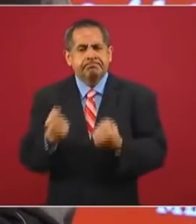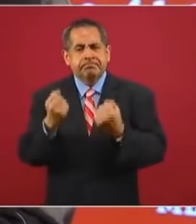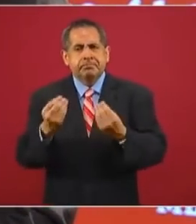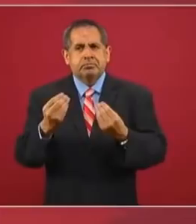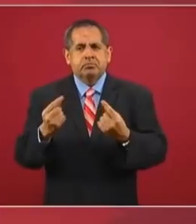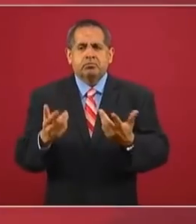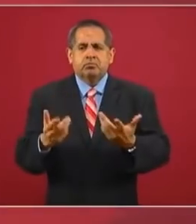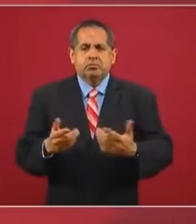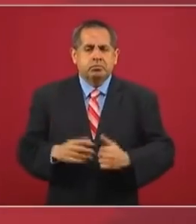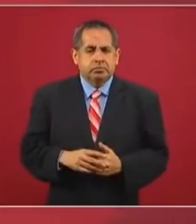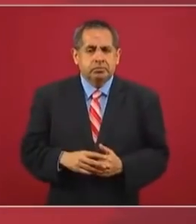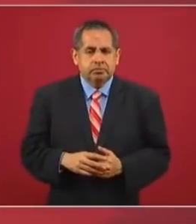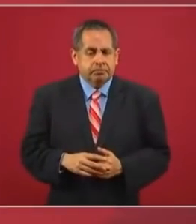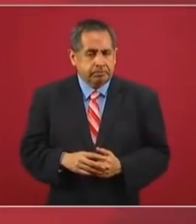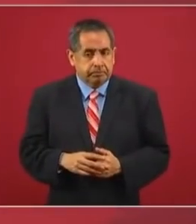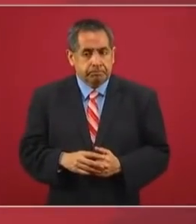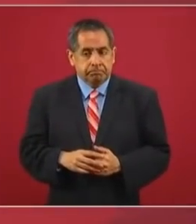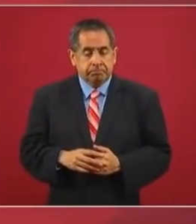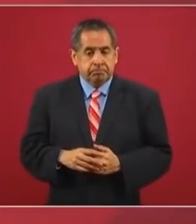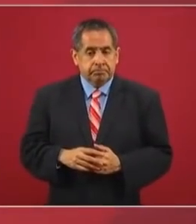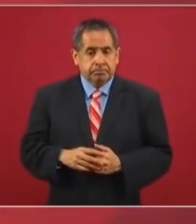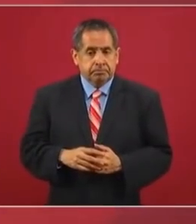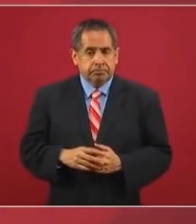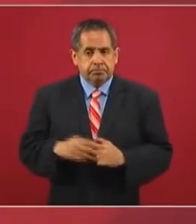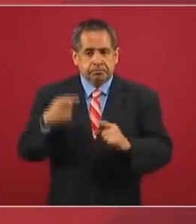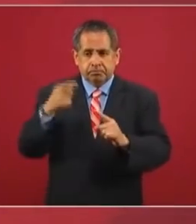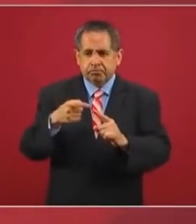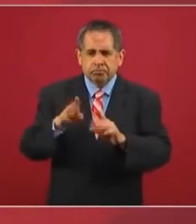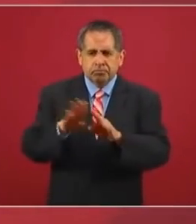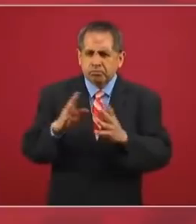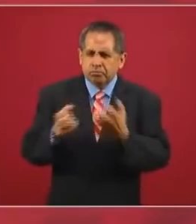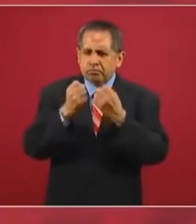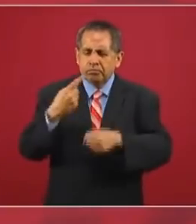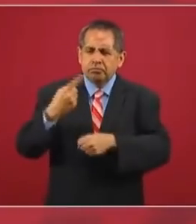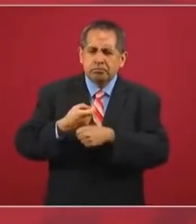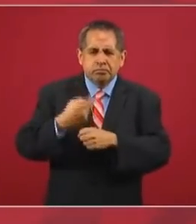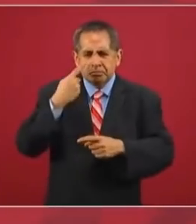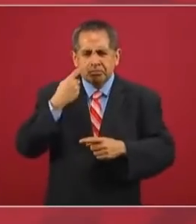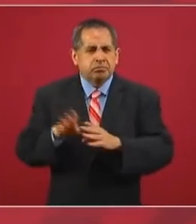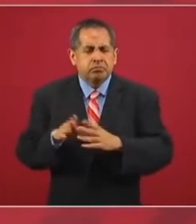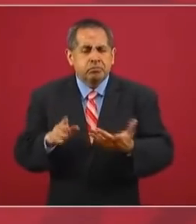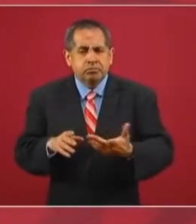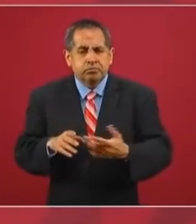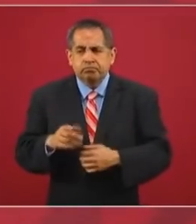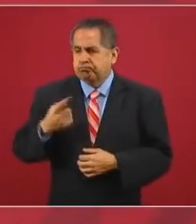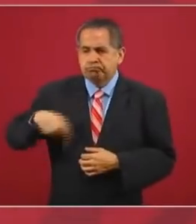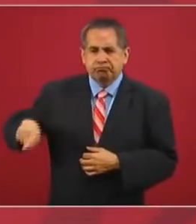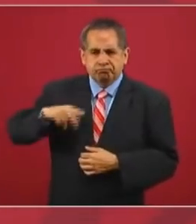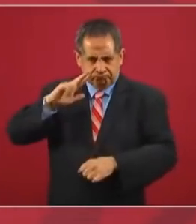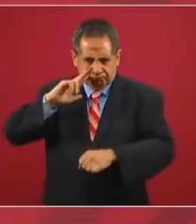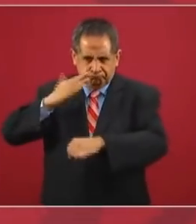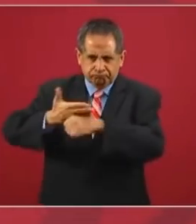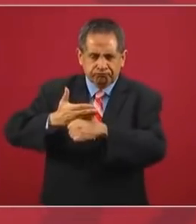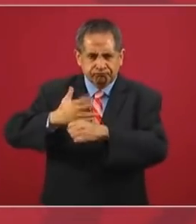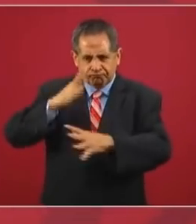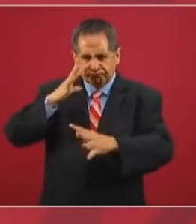Y esto se ha logrado en primer lugar por la actitud responsable